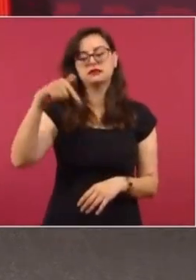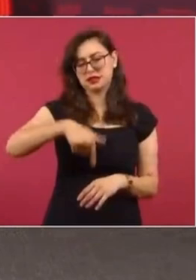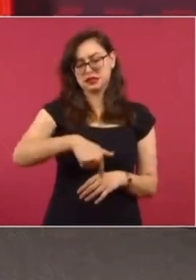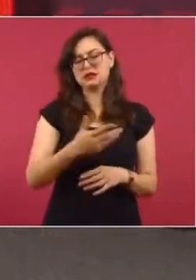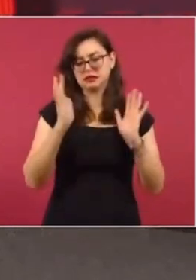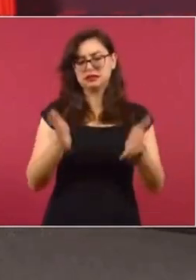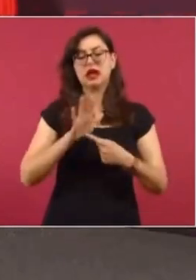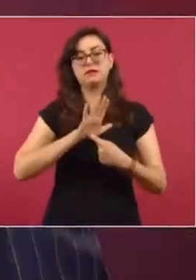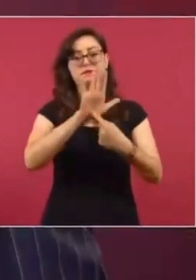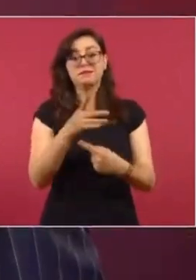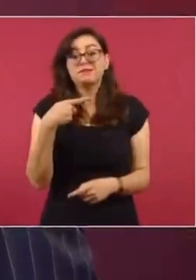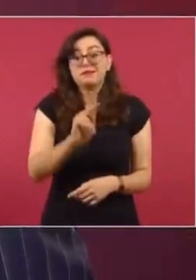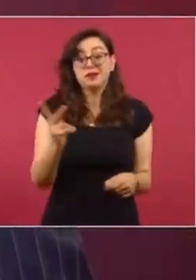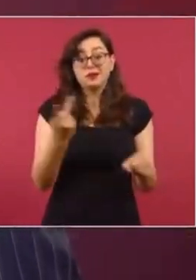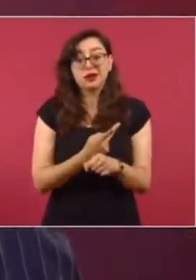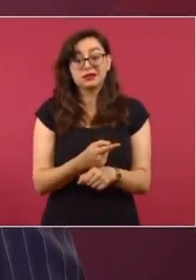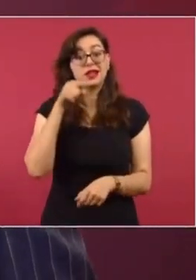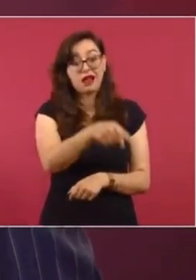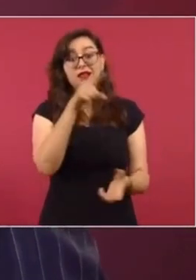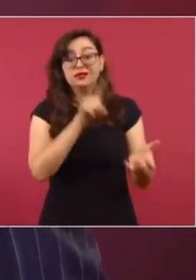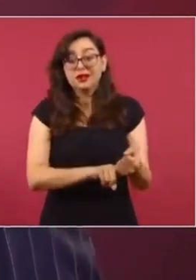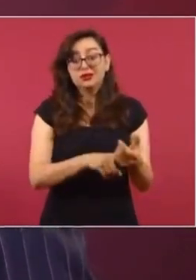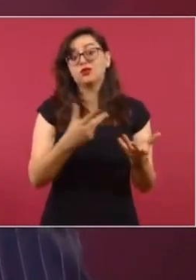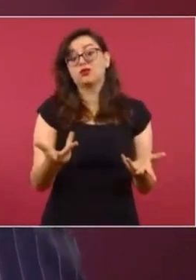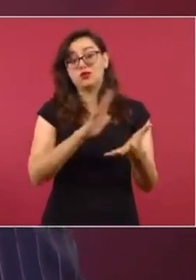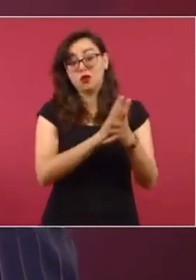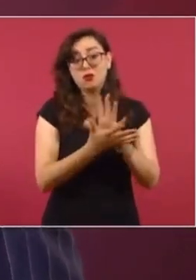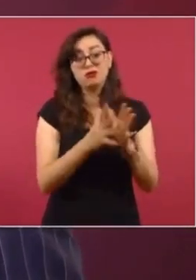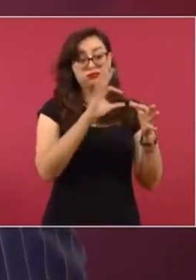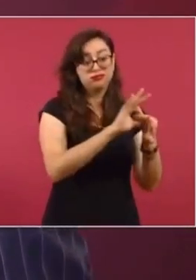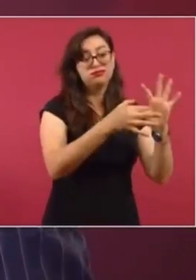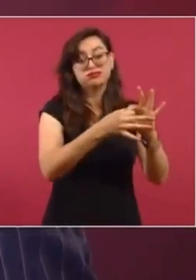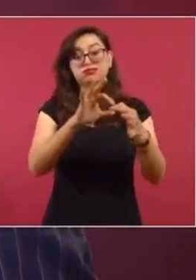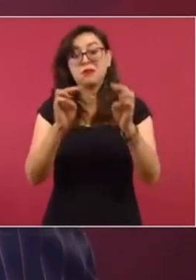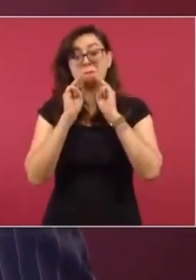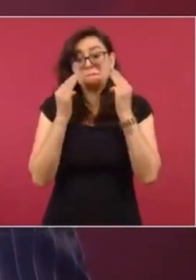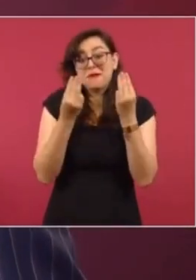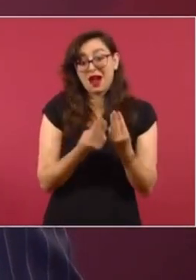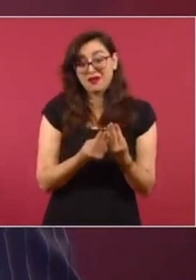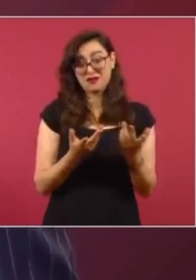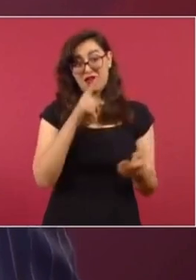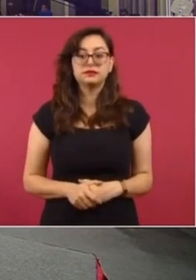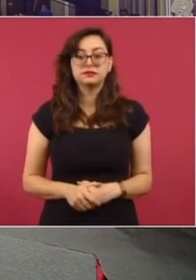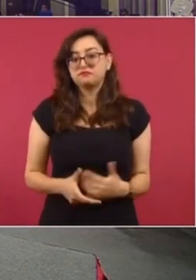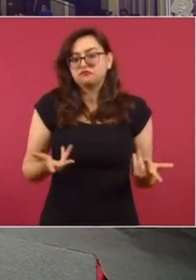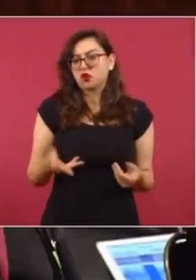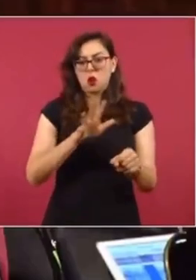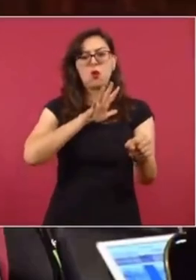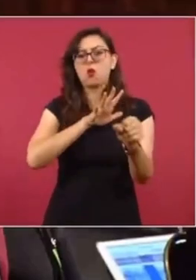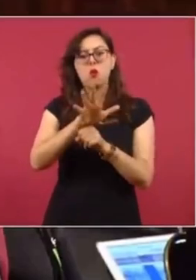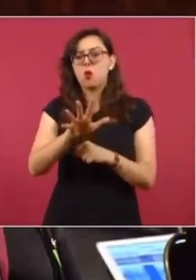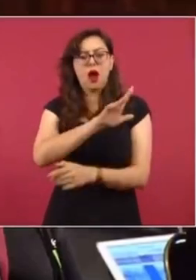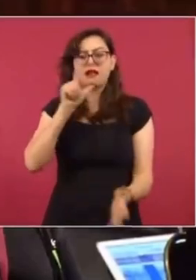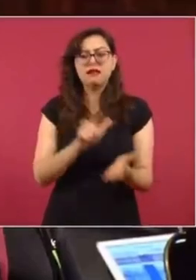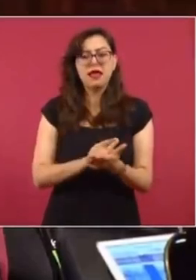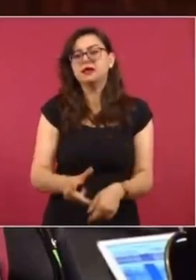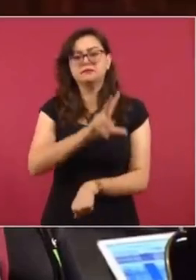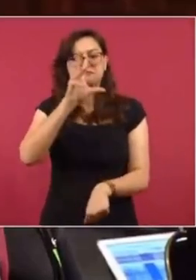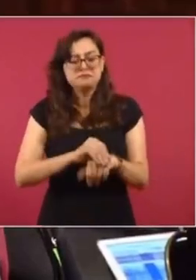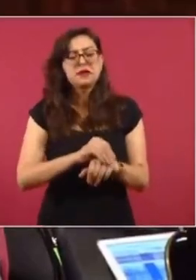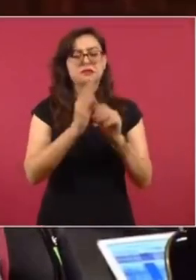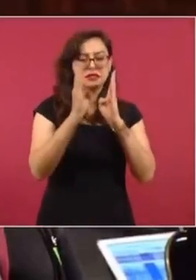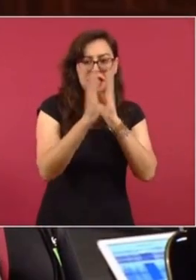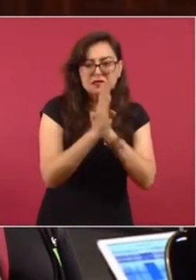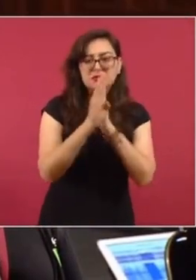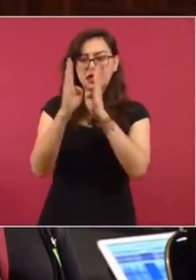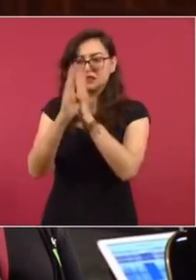señalándolo que tiene vínculos, presuntos vínculos, con grupos de la delincuencia en Tamaulipas. ¿Cuál es la base legal para que se hubiese hecho